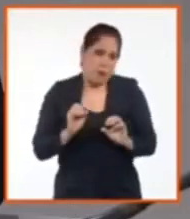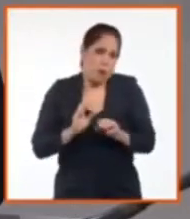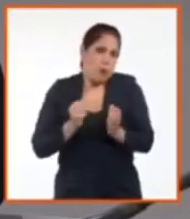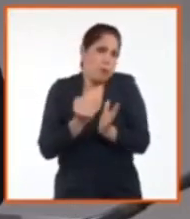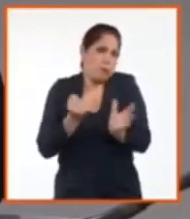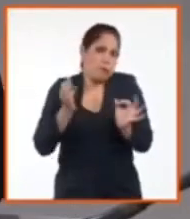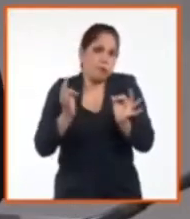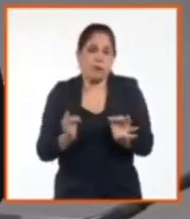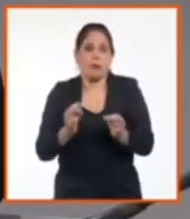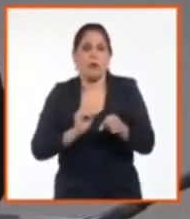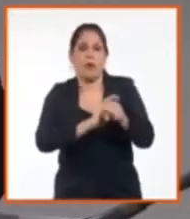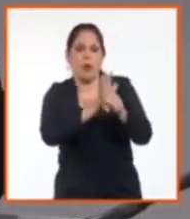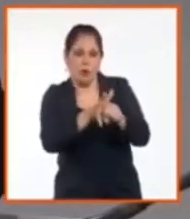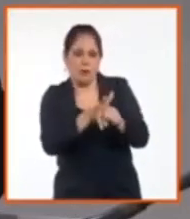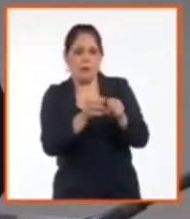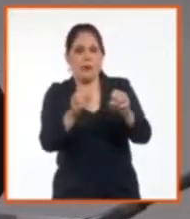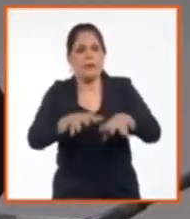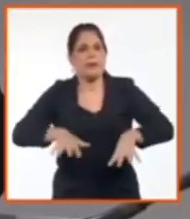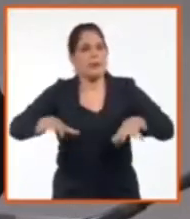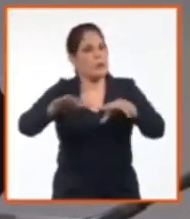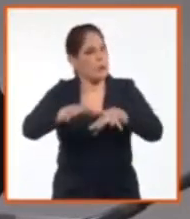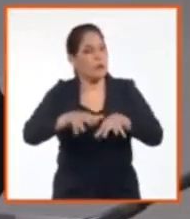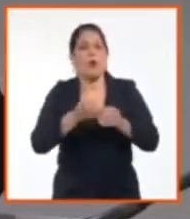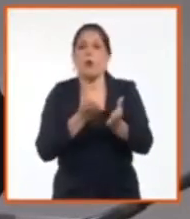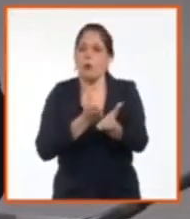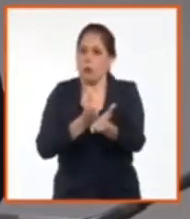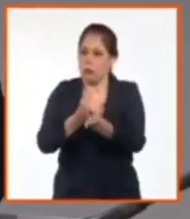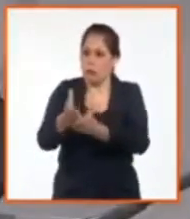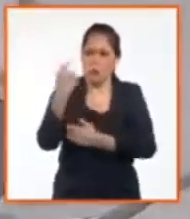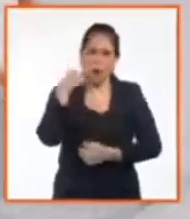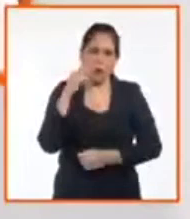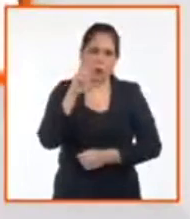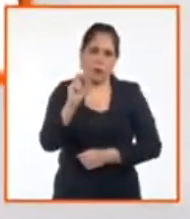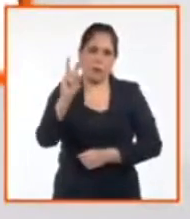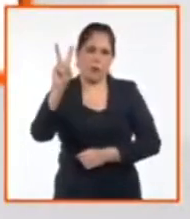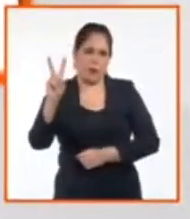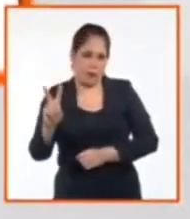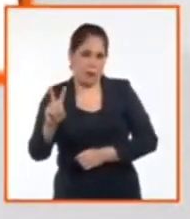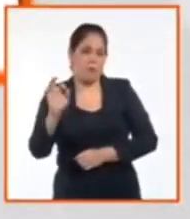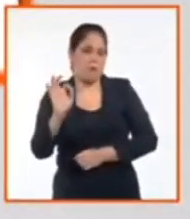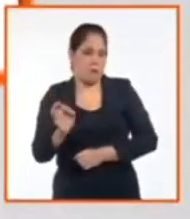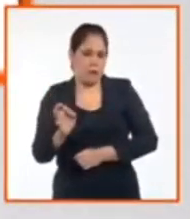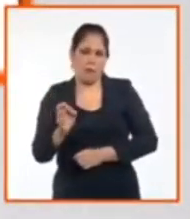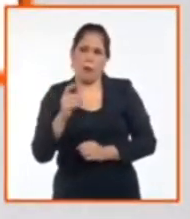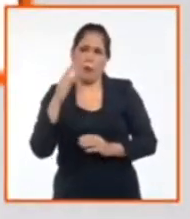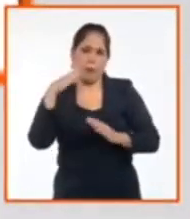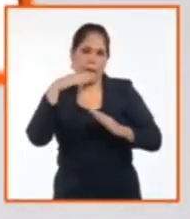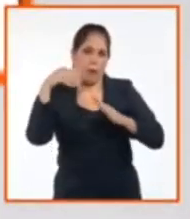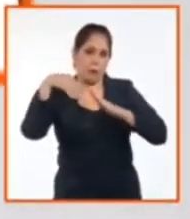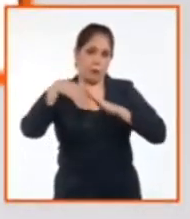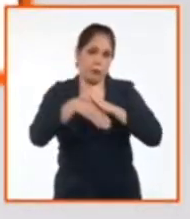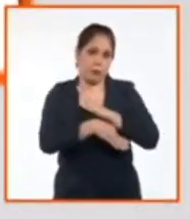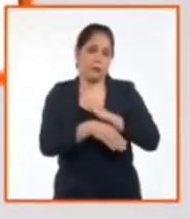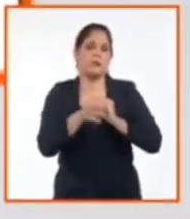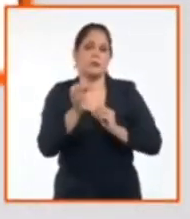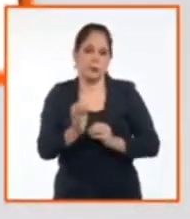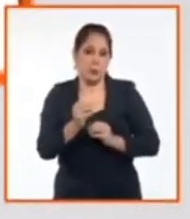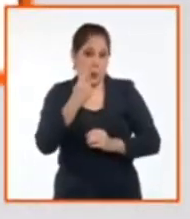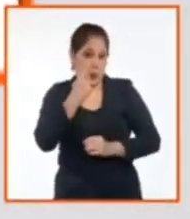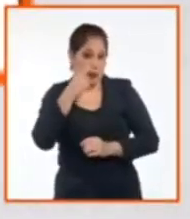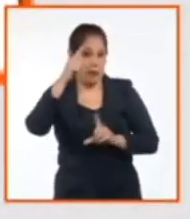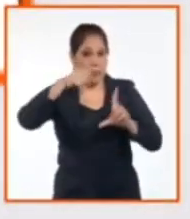básico. Esta es una situación que ha continuado en el 2022 y que se ha agudizado, como se puede ver en el año. En Realmente uno puede ver ahí que